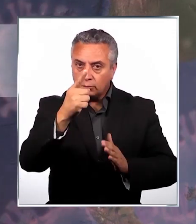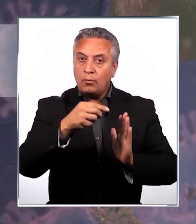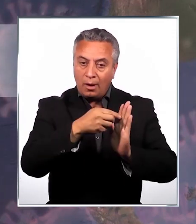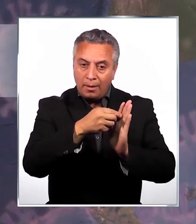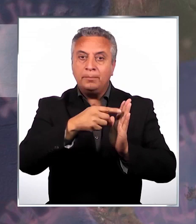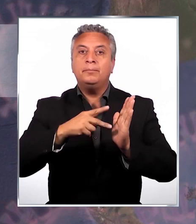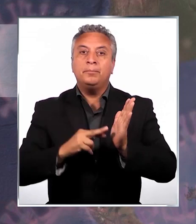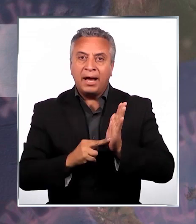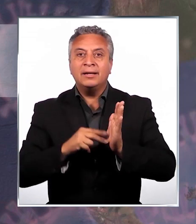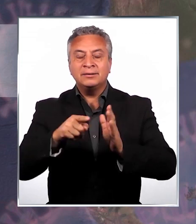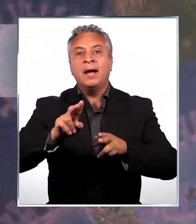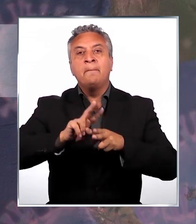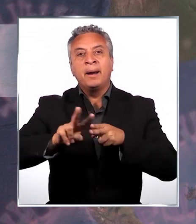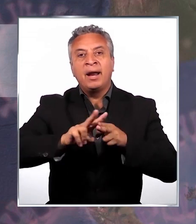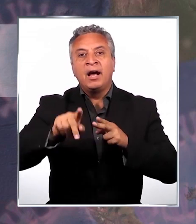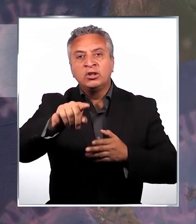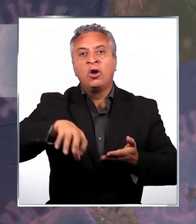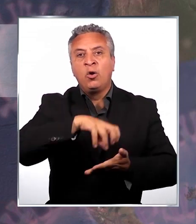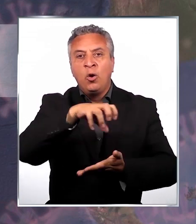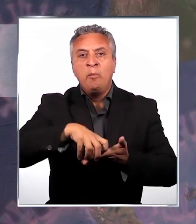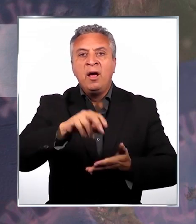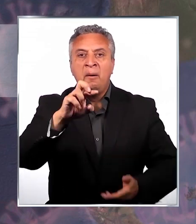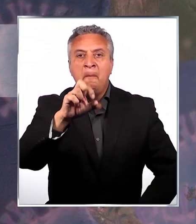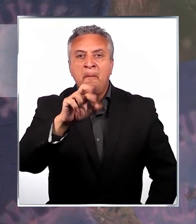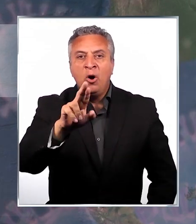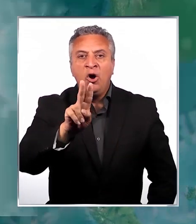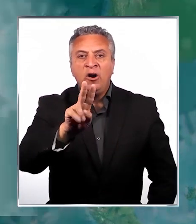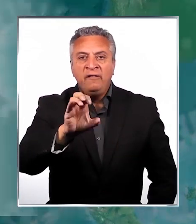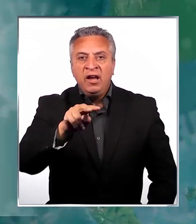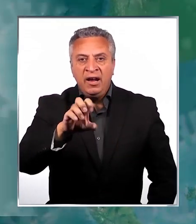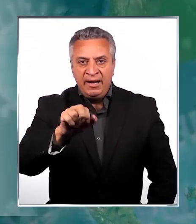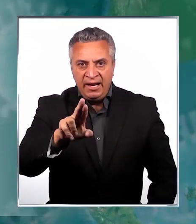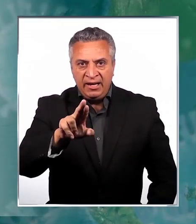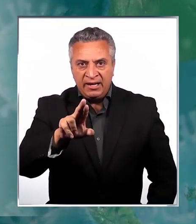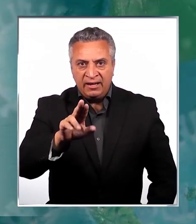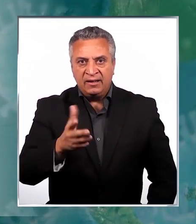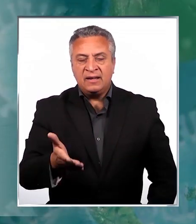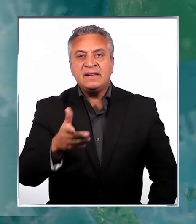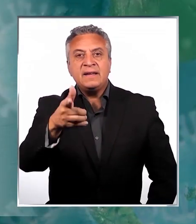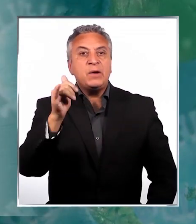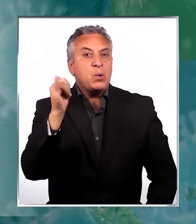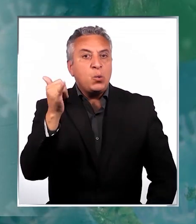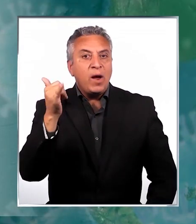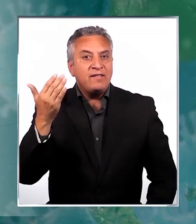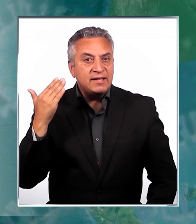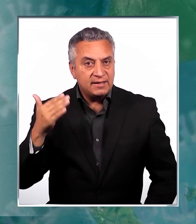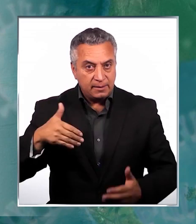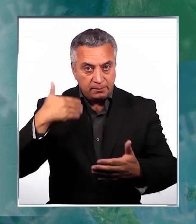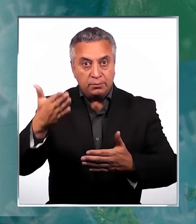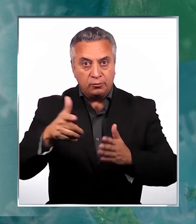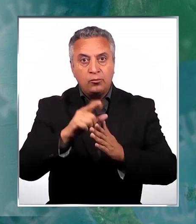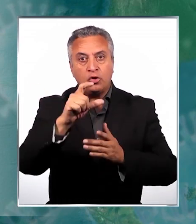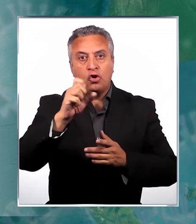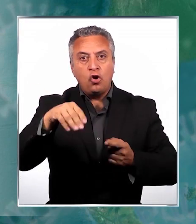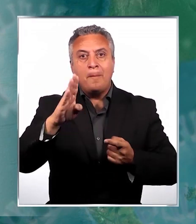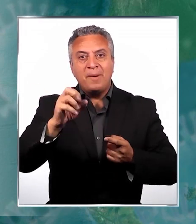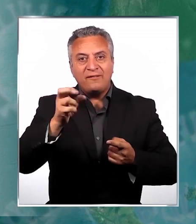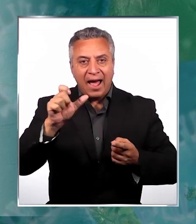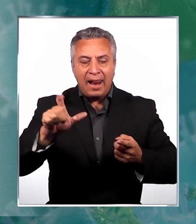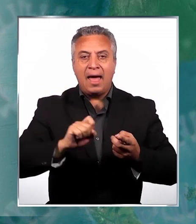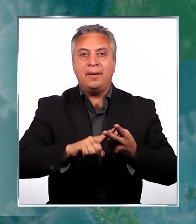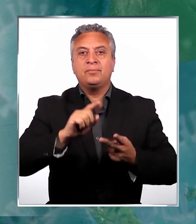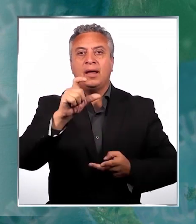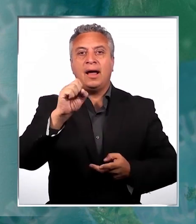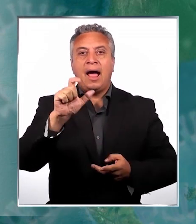un paso atrás a la fase de preparación la comuna de Porvenir. En paralelo, desde el jueves van a avanzar a transición con Barbalá,